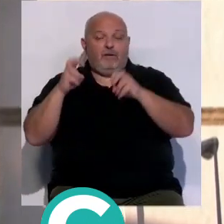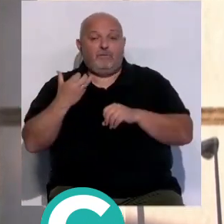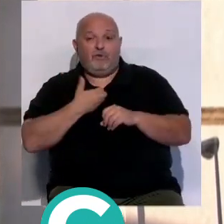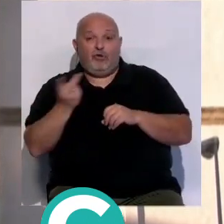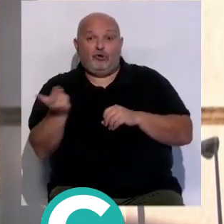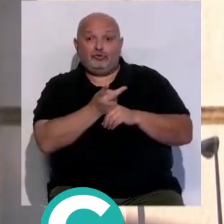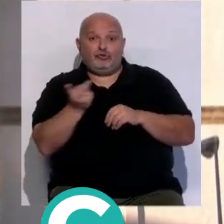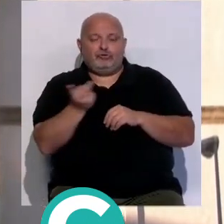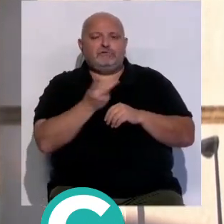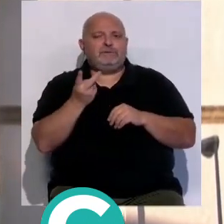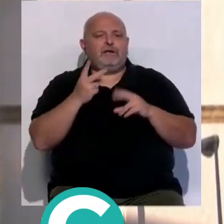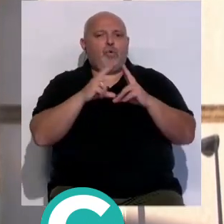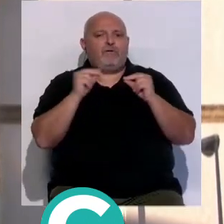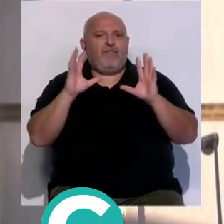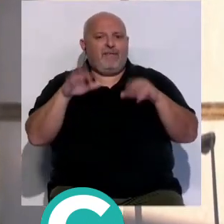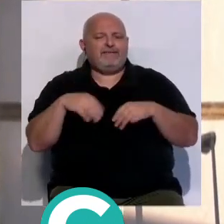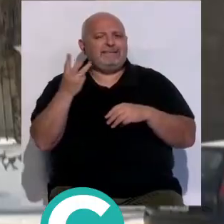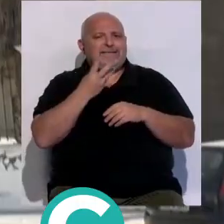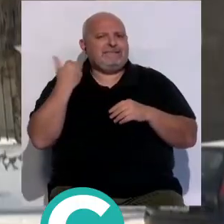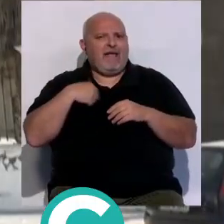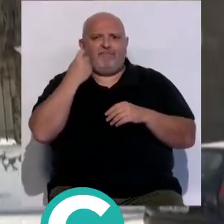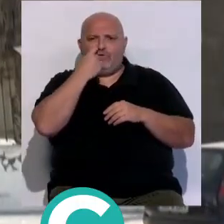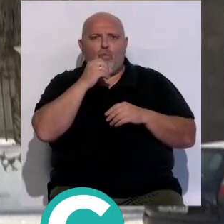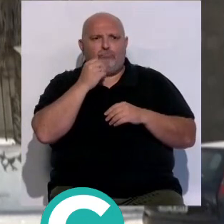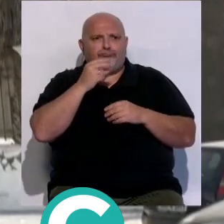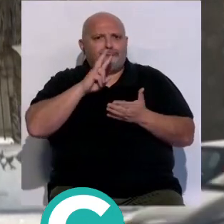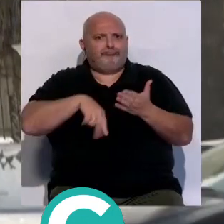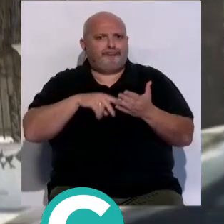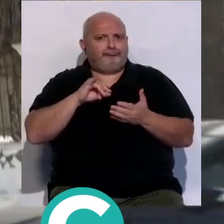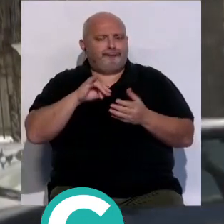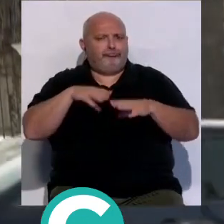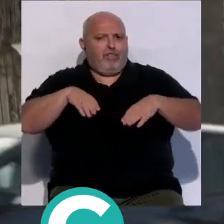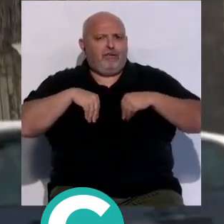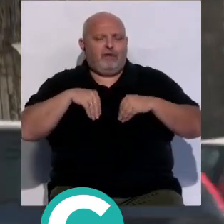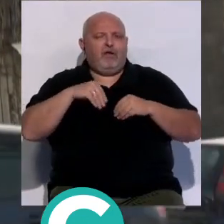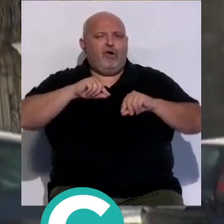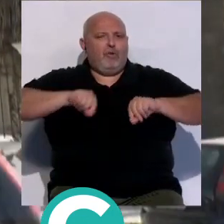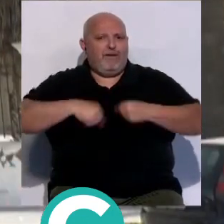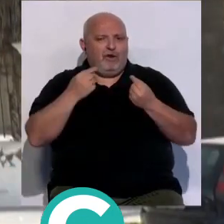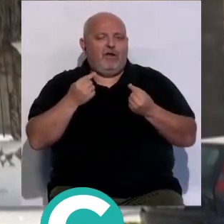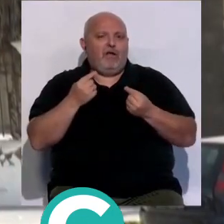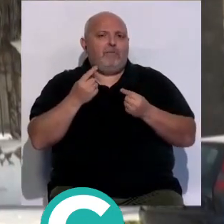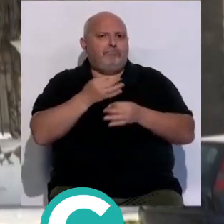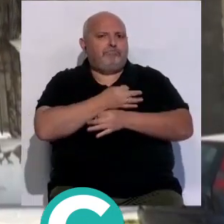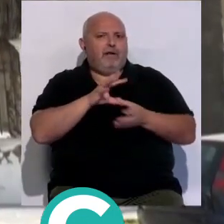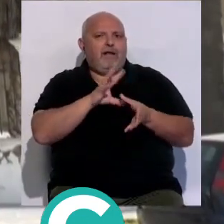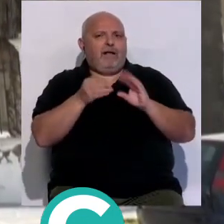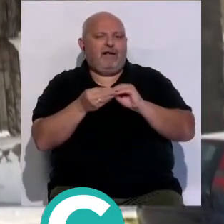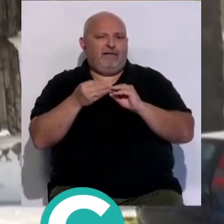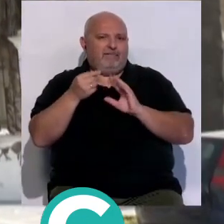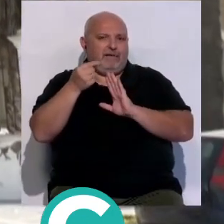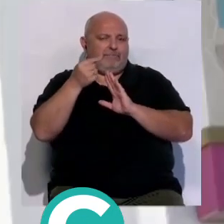Ayuntamiento de Cádiz y la Universidad ya han dado el visto bueno a la tercera revisión del texto del convenio adecuándolo a las